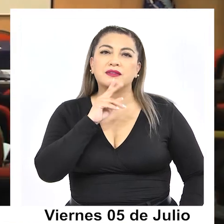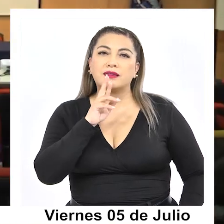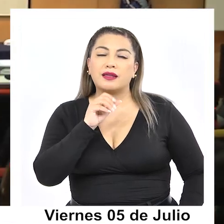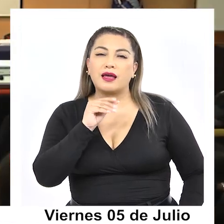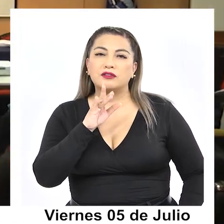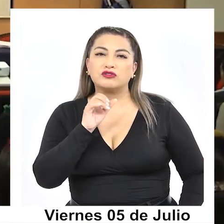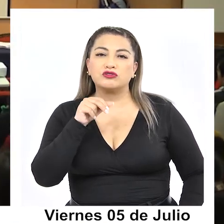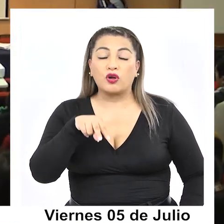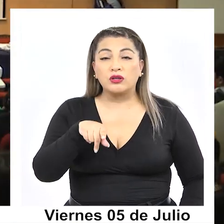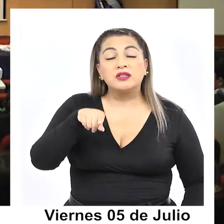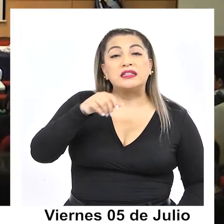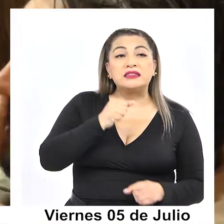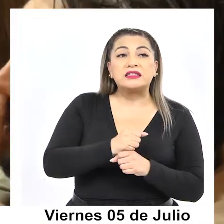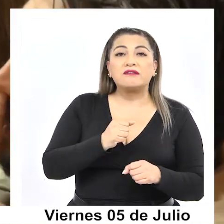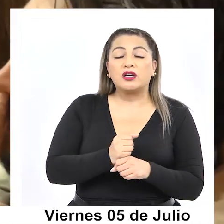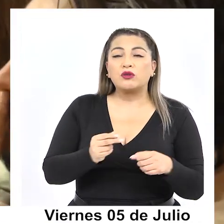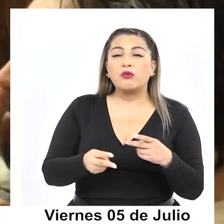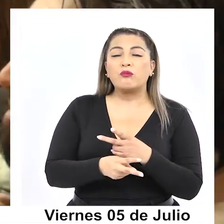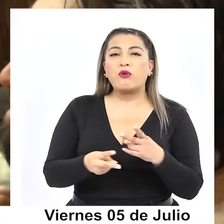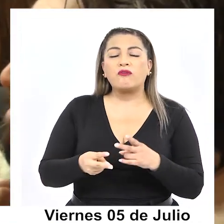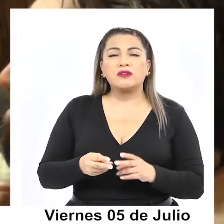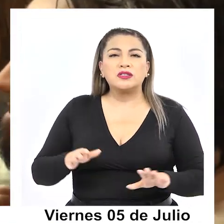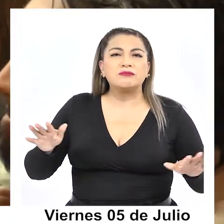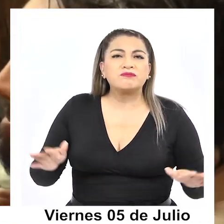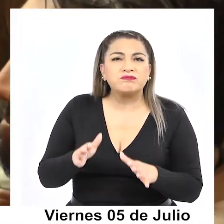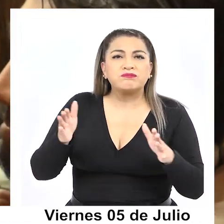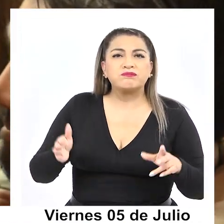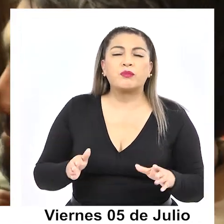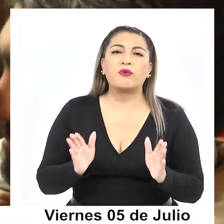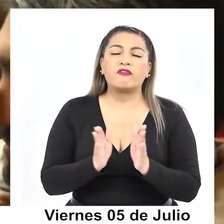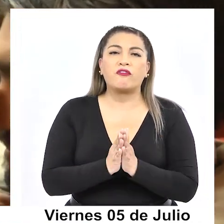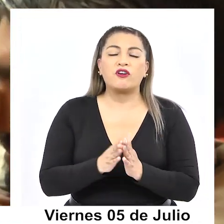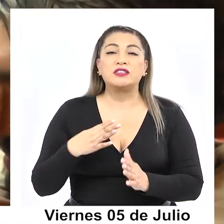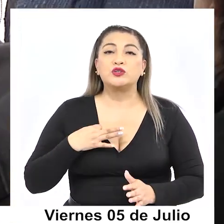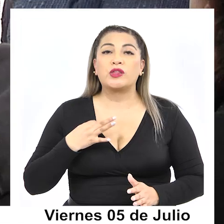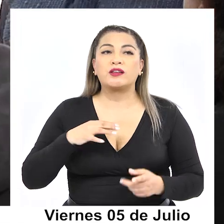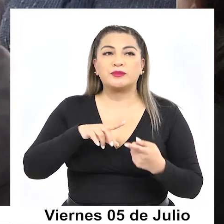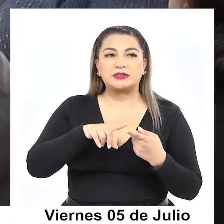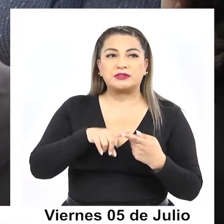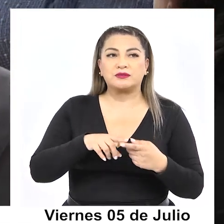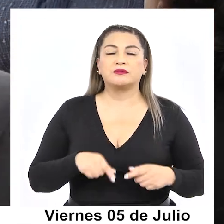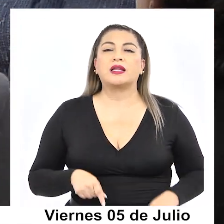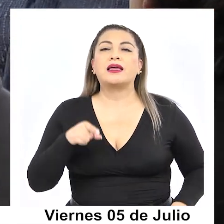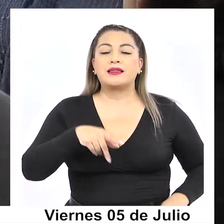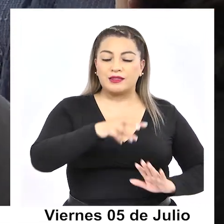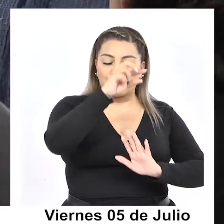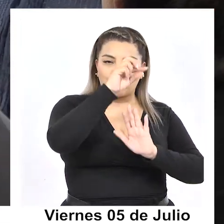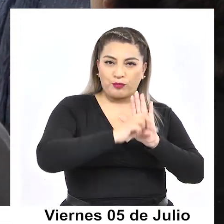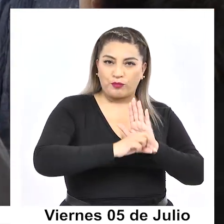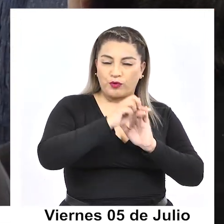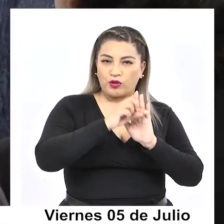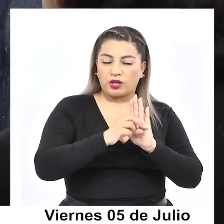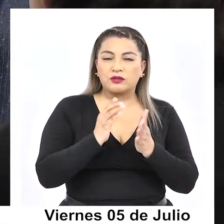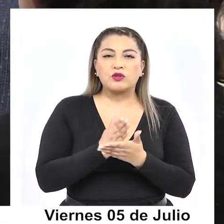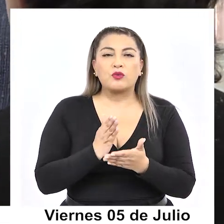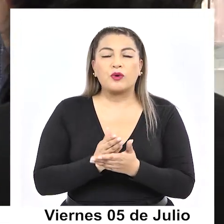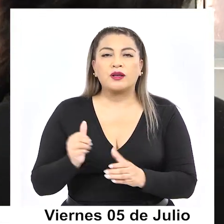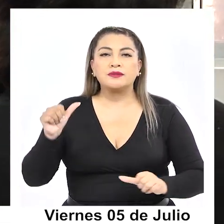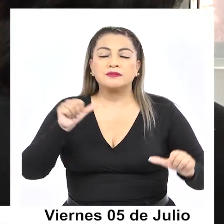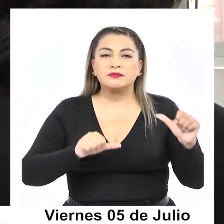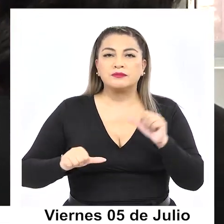hará hincapié en fomentar la participación ciudadana. Este proyecto de Escuela de Ciencia